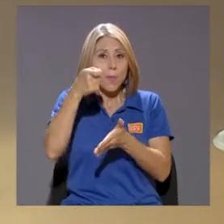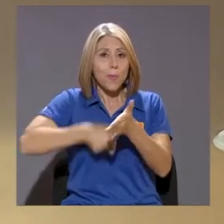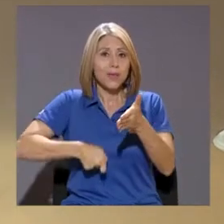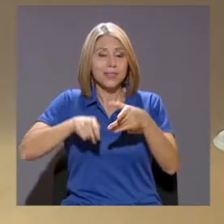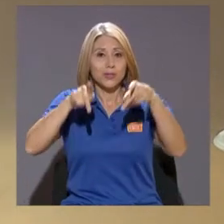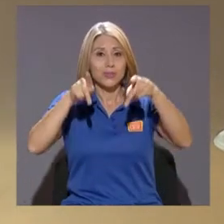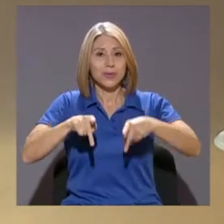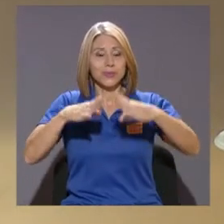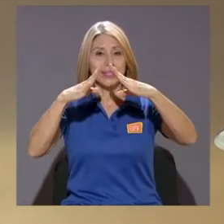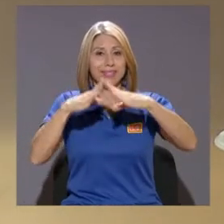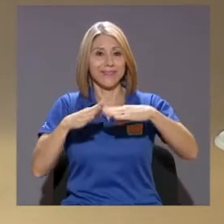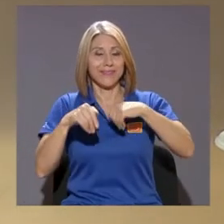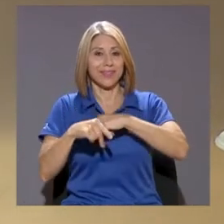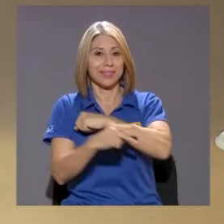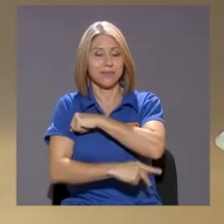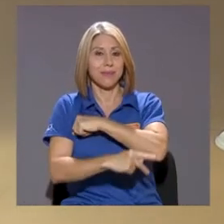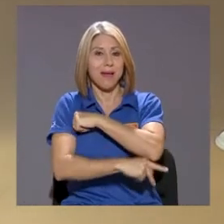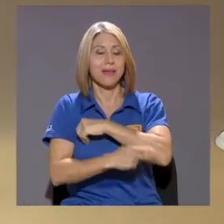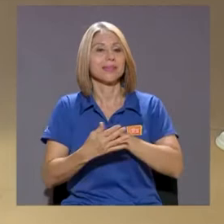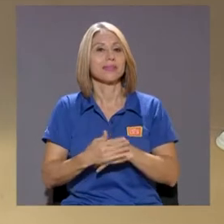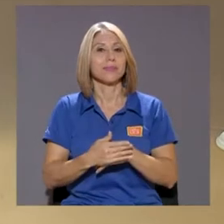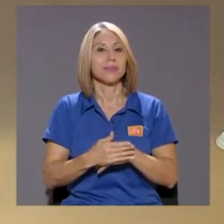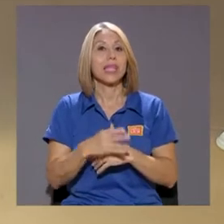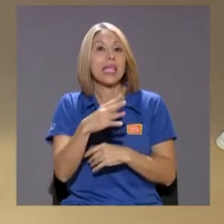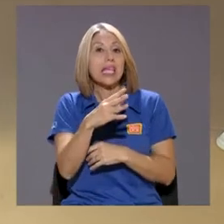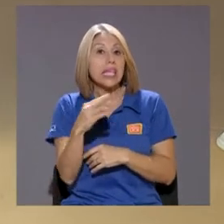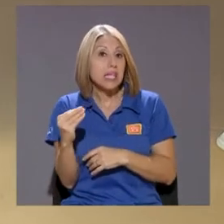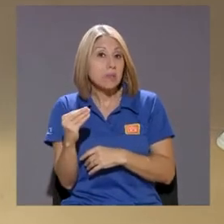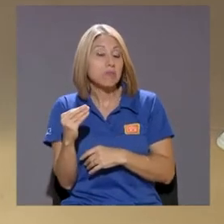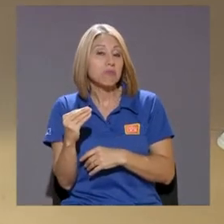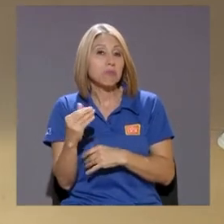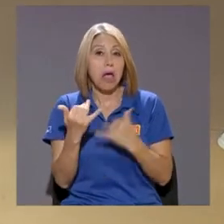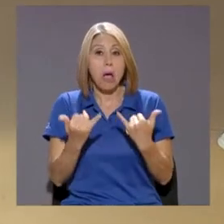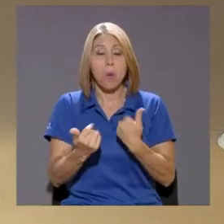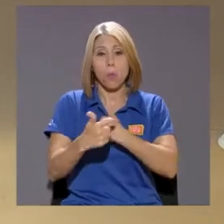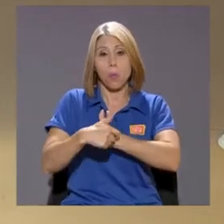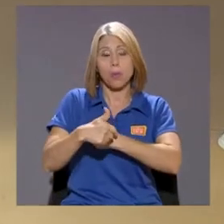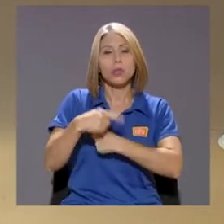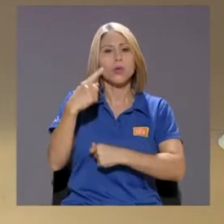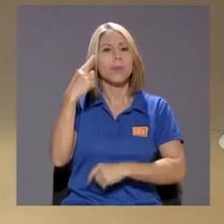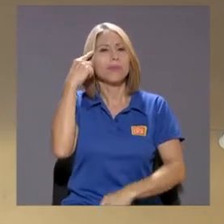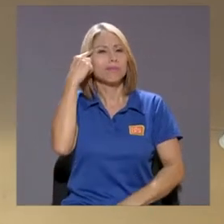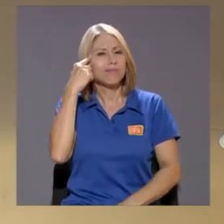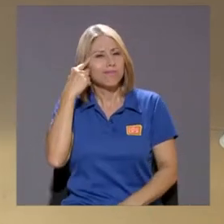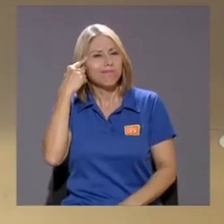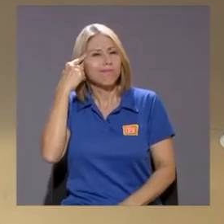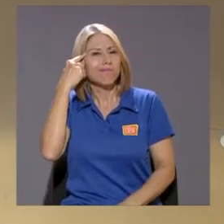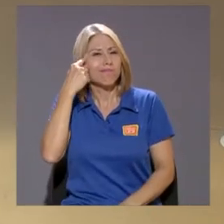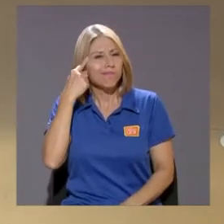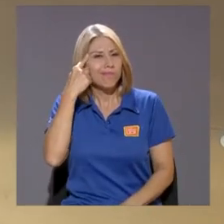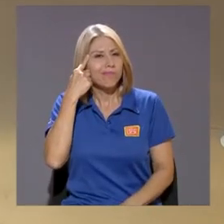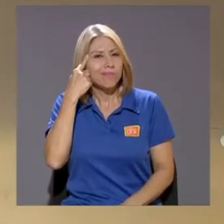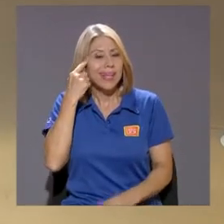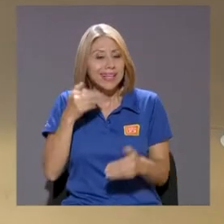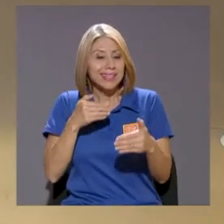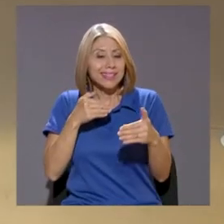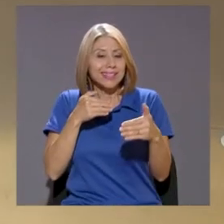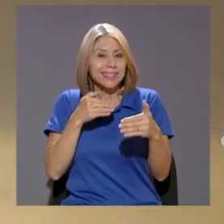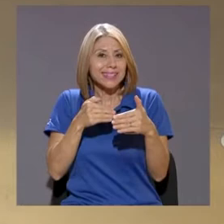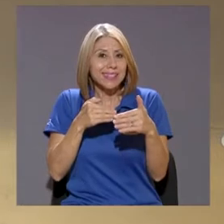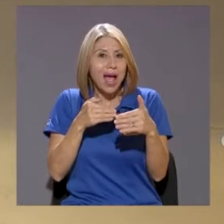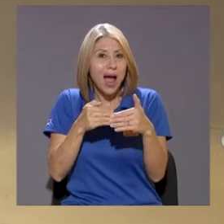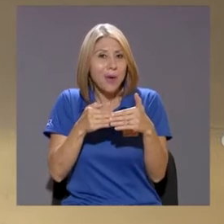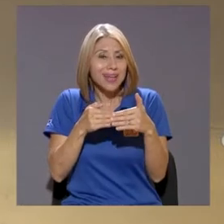habitantes de este país Y pues es un momento como para pensar que a orillas del Támesis